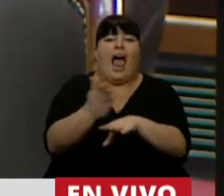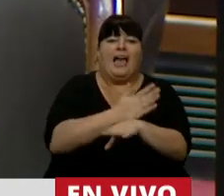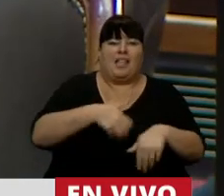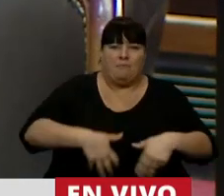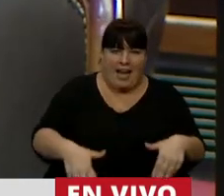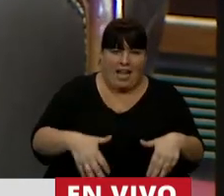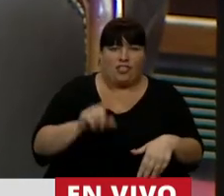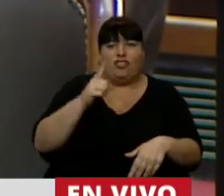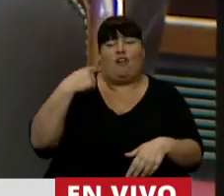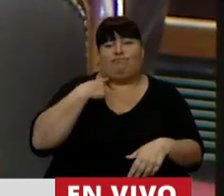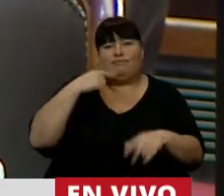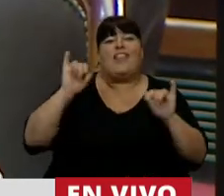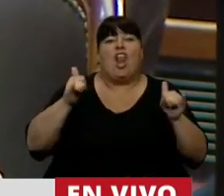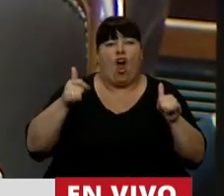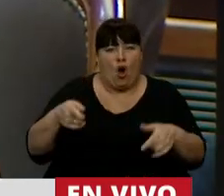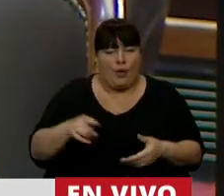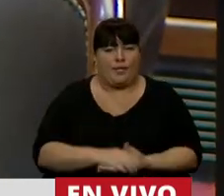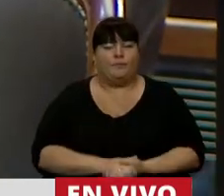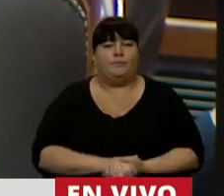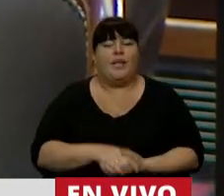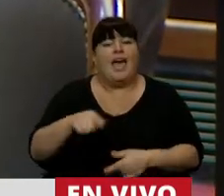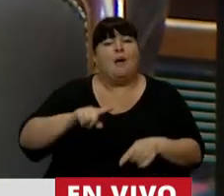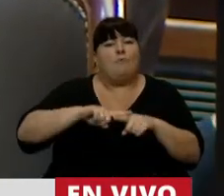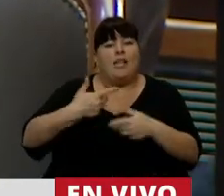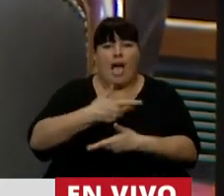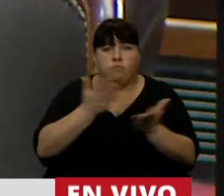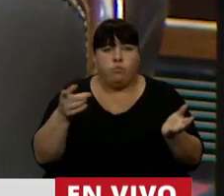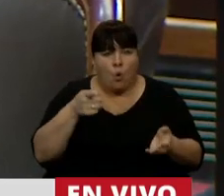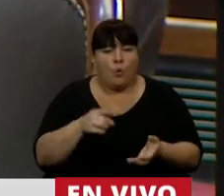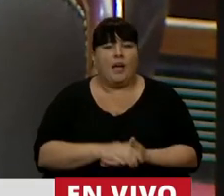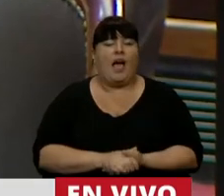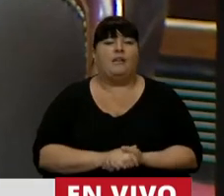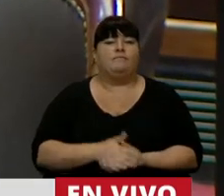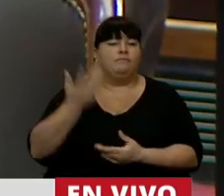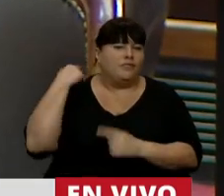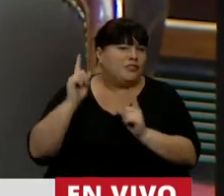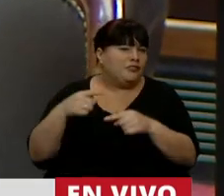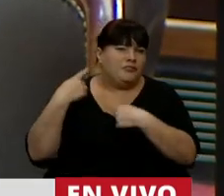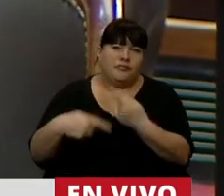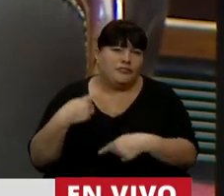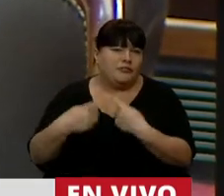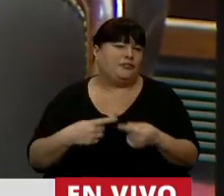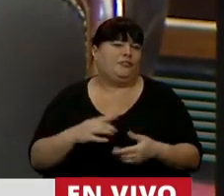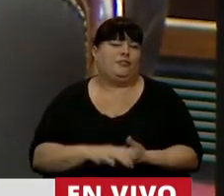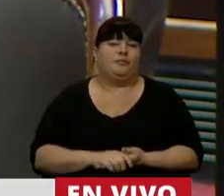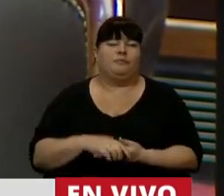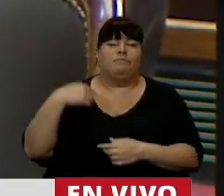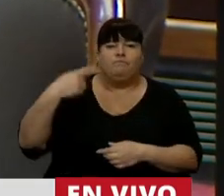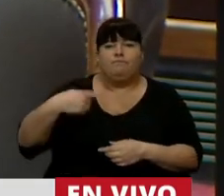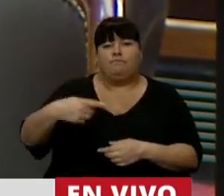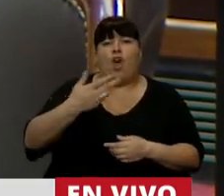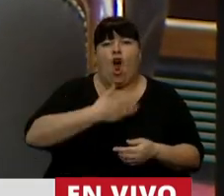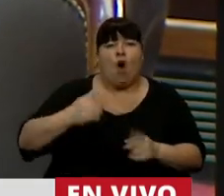del embarazo no intencional en la adolescencia. Estas políticas públicas que han sido sostenidas a lo largo de los